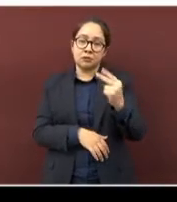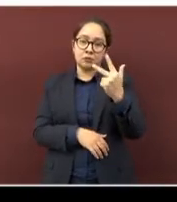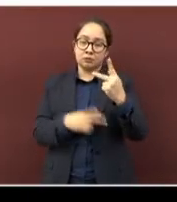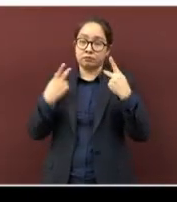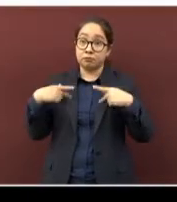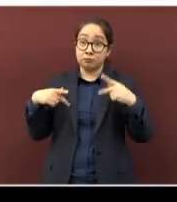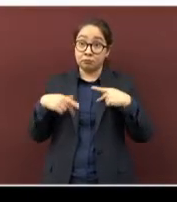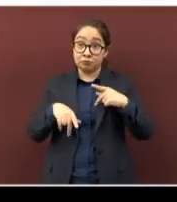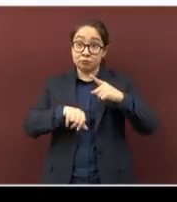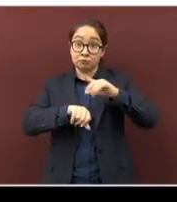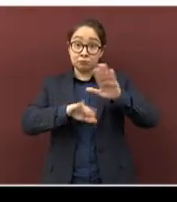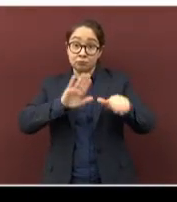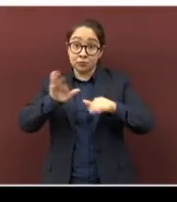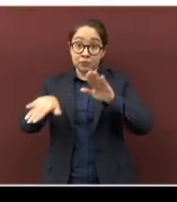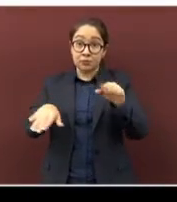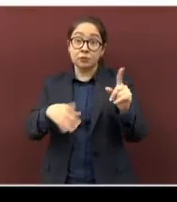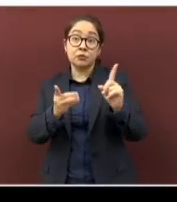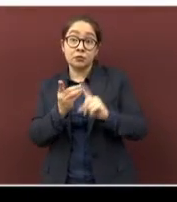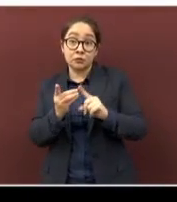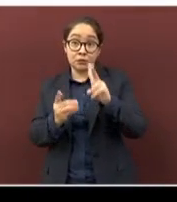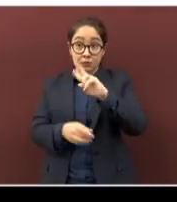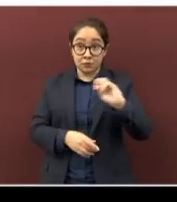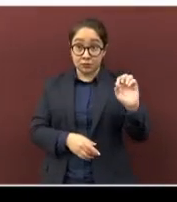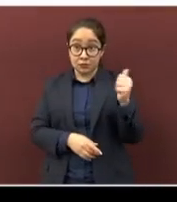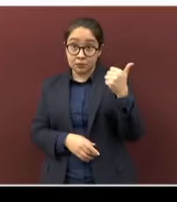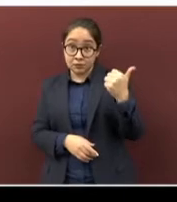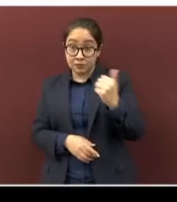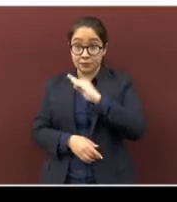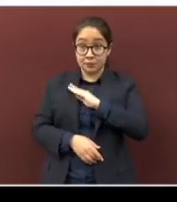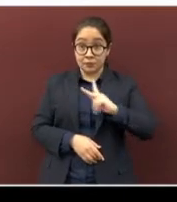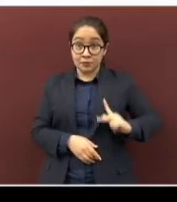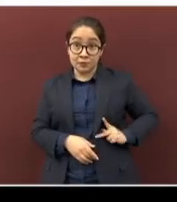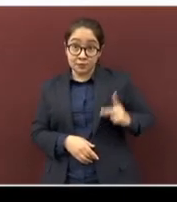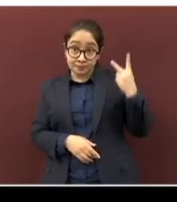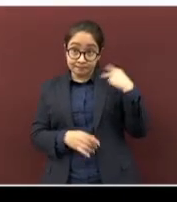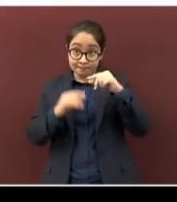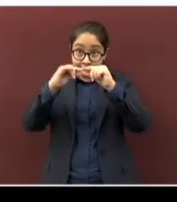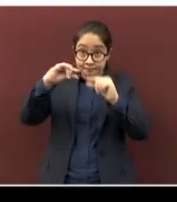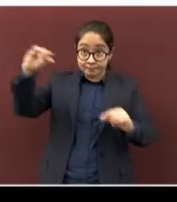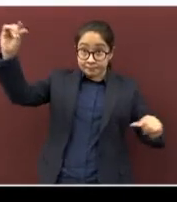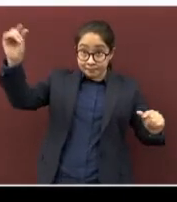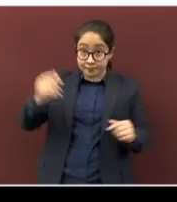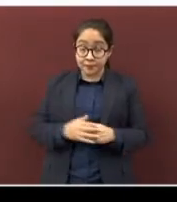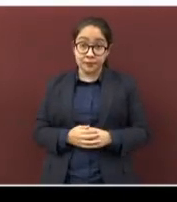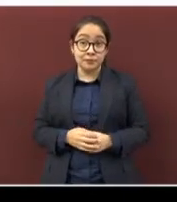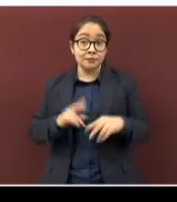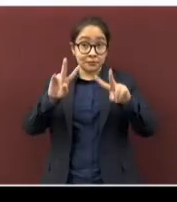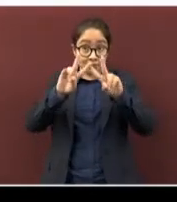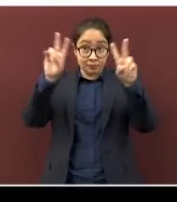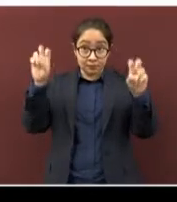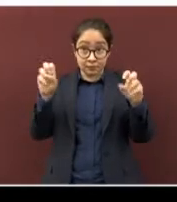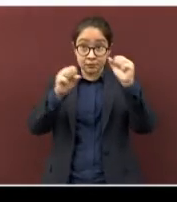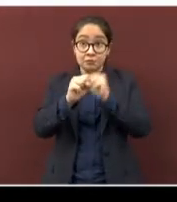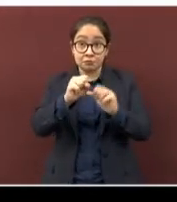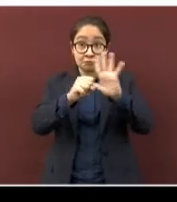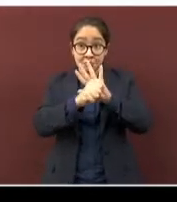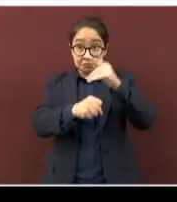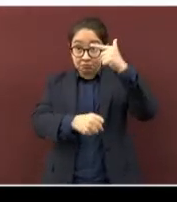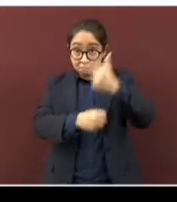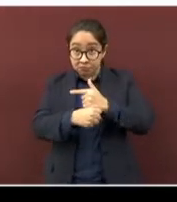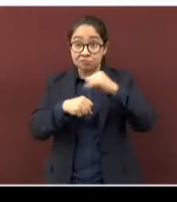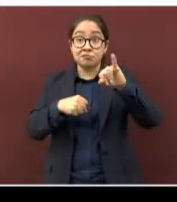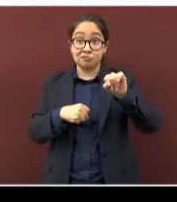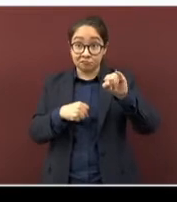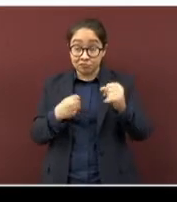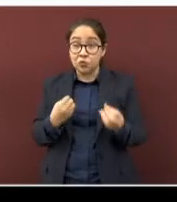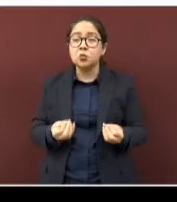han fallecido en 206 municipios de la entidad. Por lo que respecta a los casos con resultado positivo